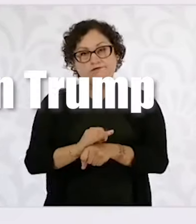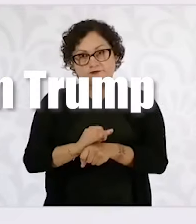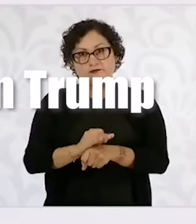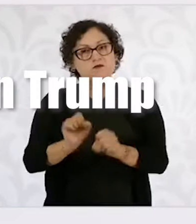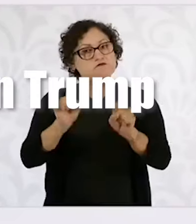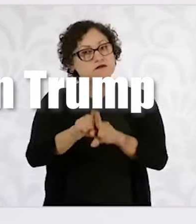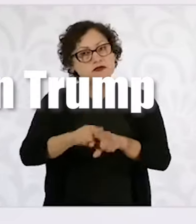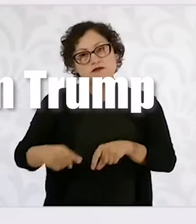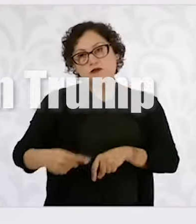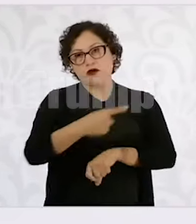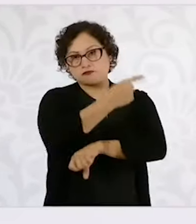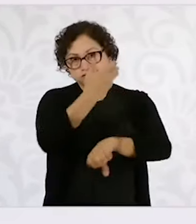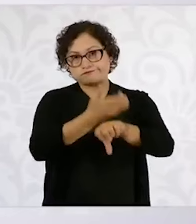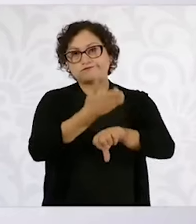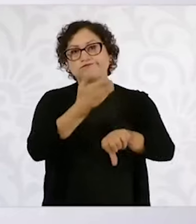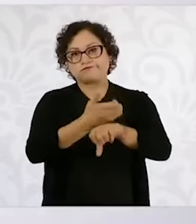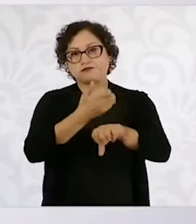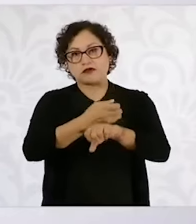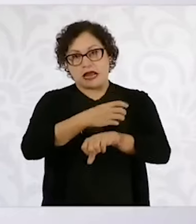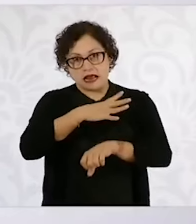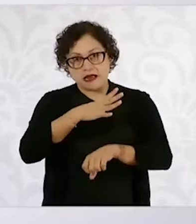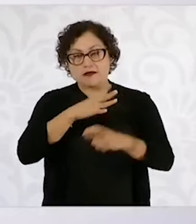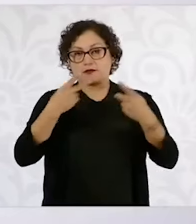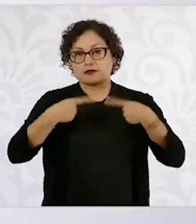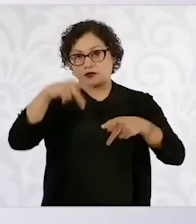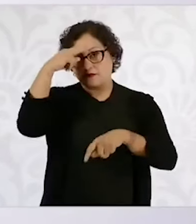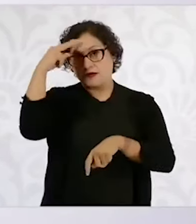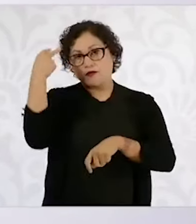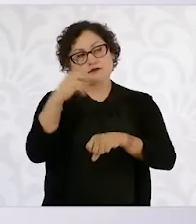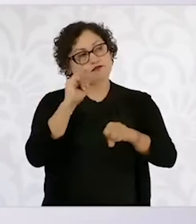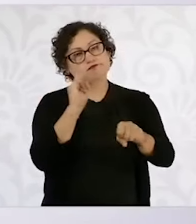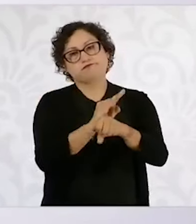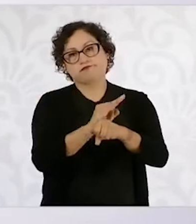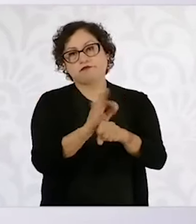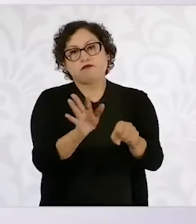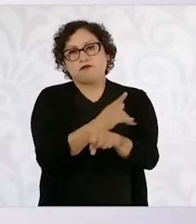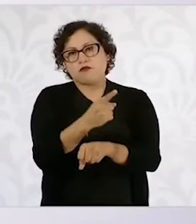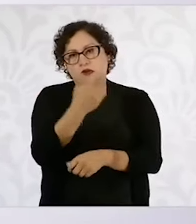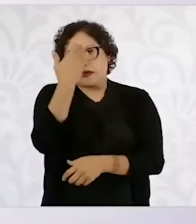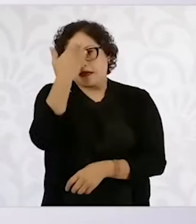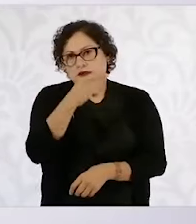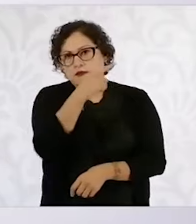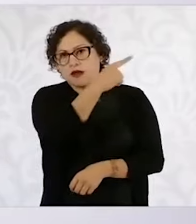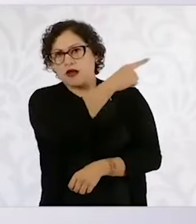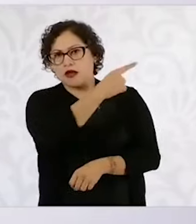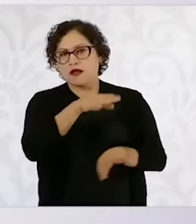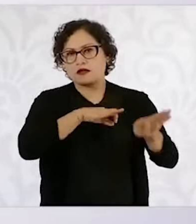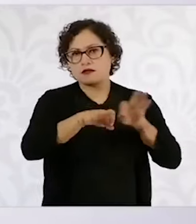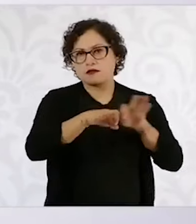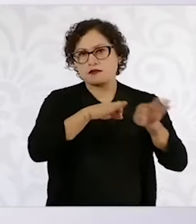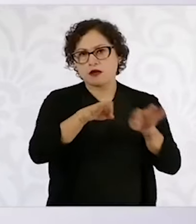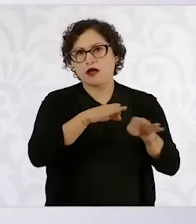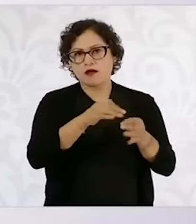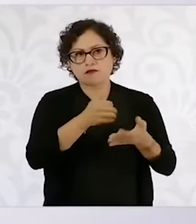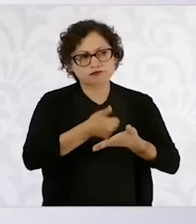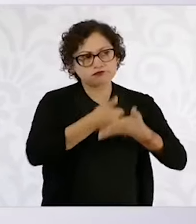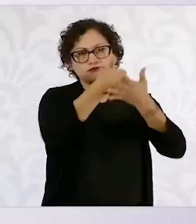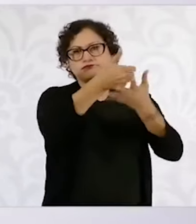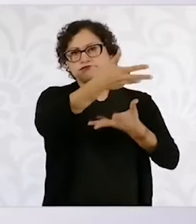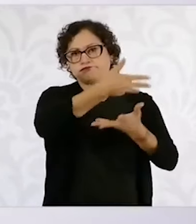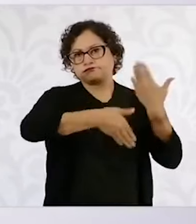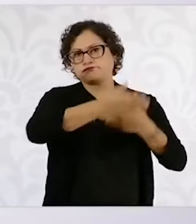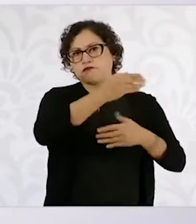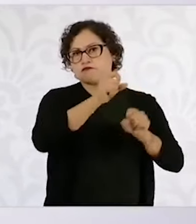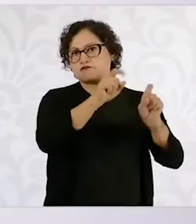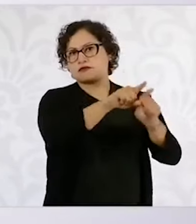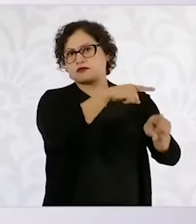Sheinbaum buscará diálogo con Trump. La presidenta anunció que buscará ponerse en contacto con el equipo de transición del presidente, previo a que